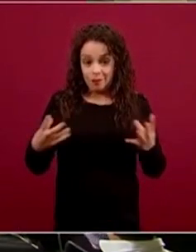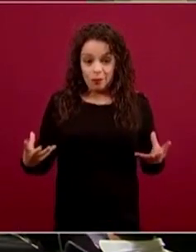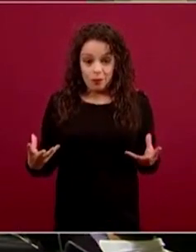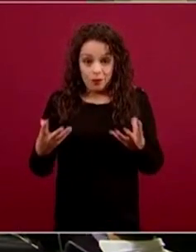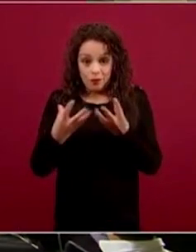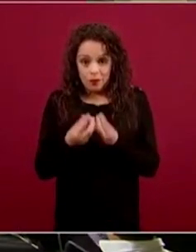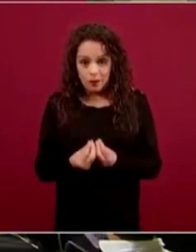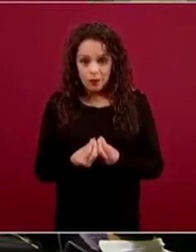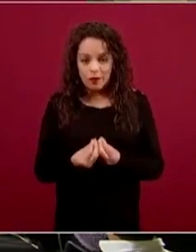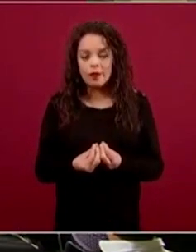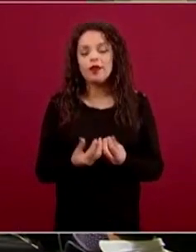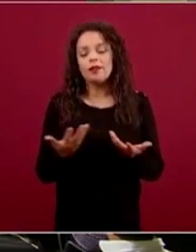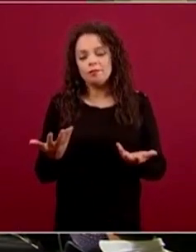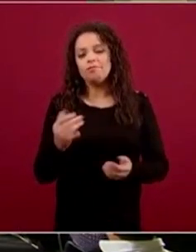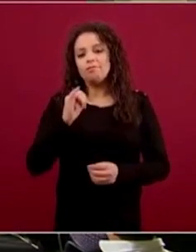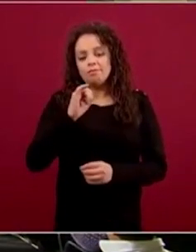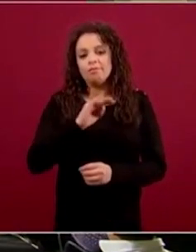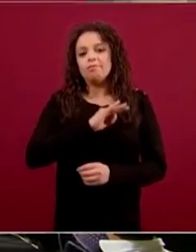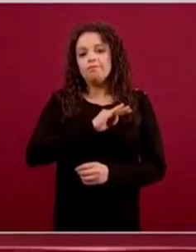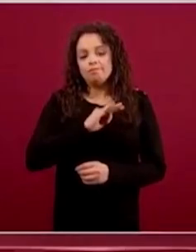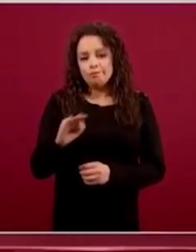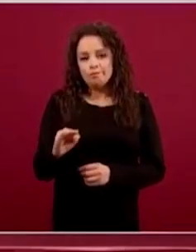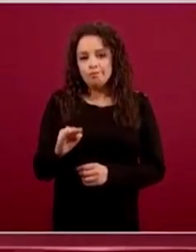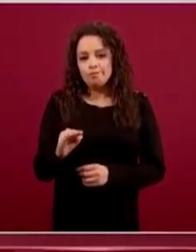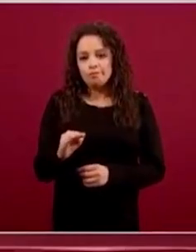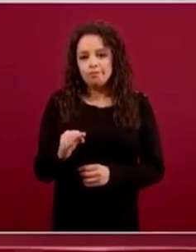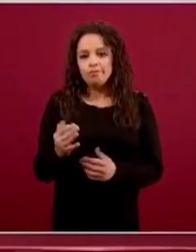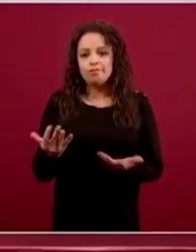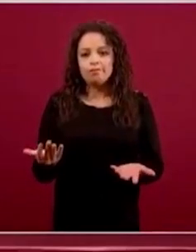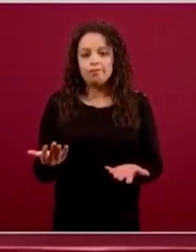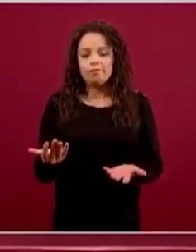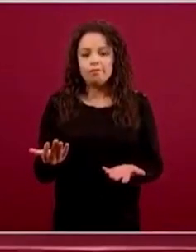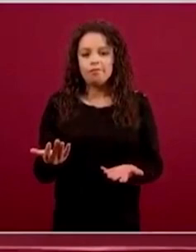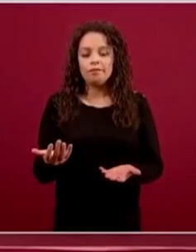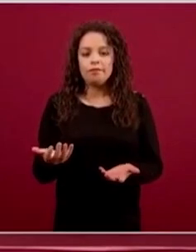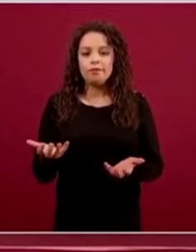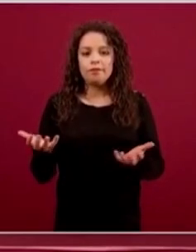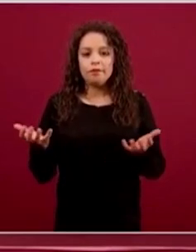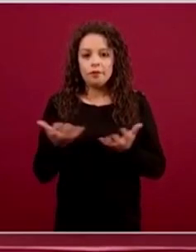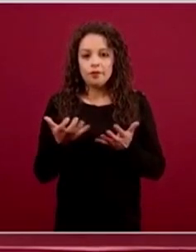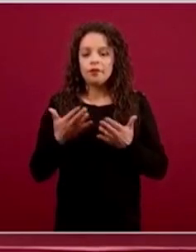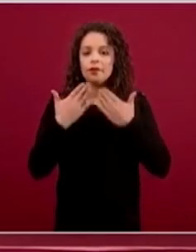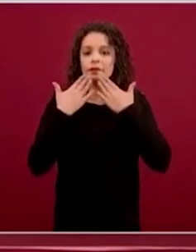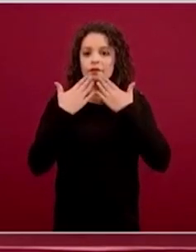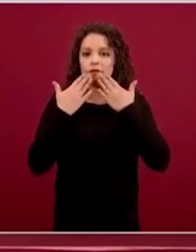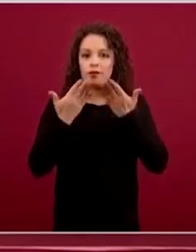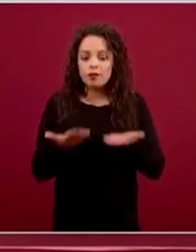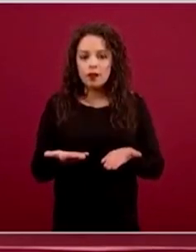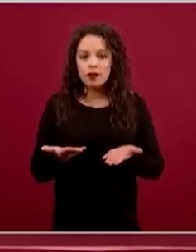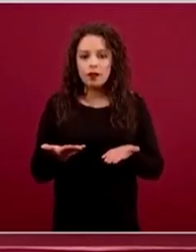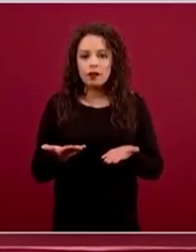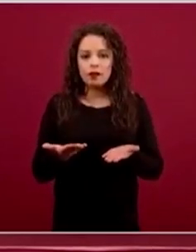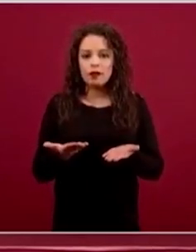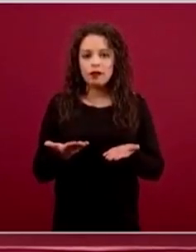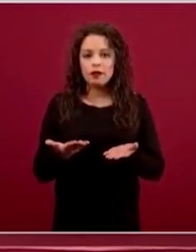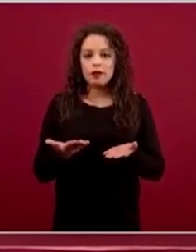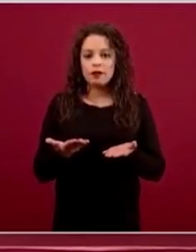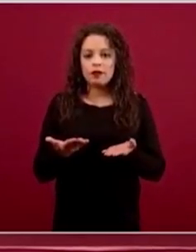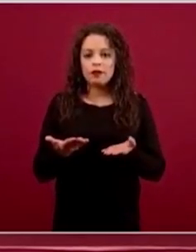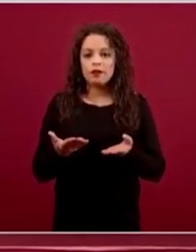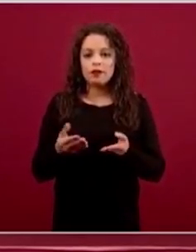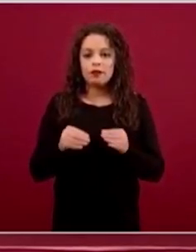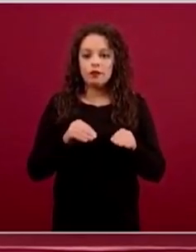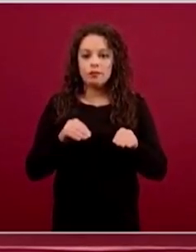vamos a poder entonces llegar a un manejo adecuado, teniendo de nuevo en el